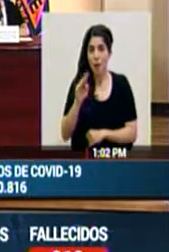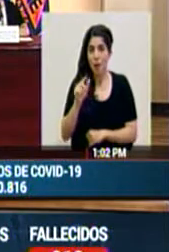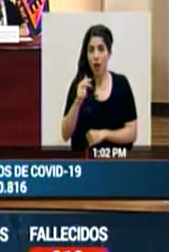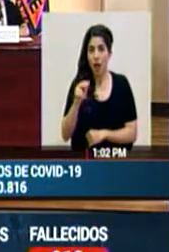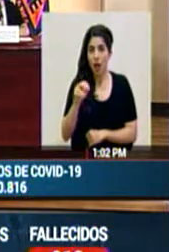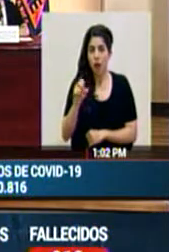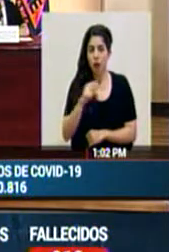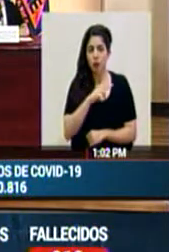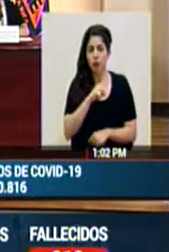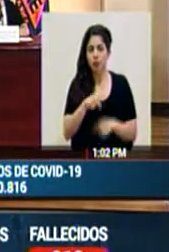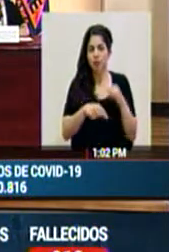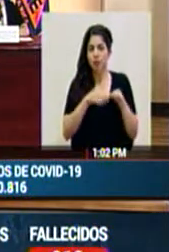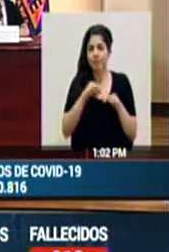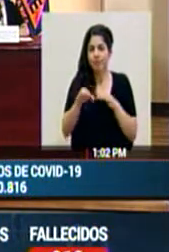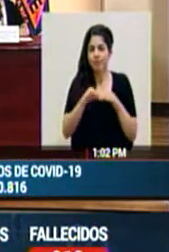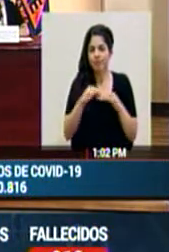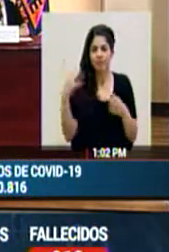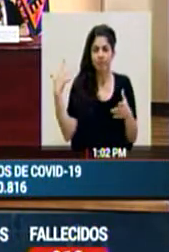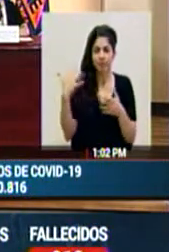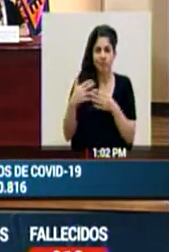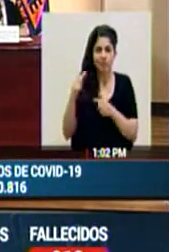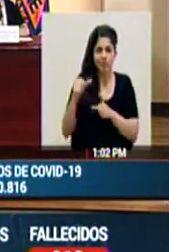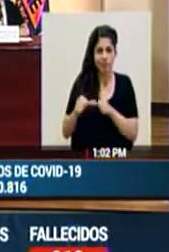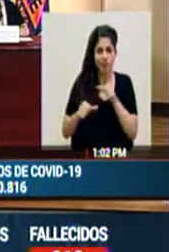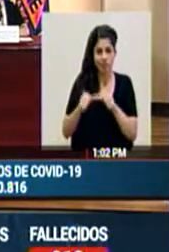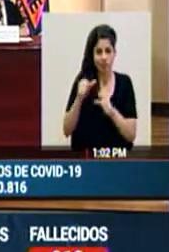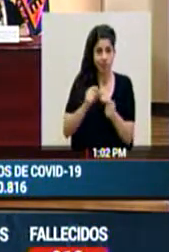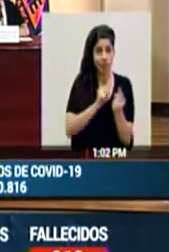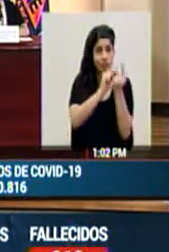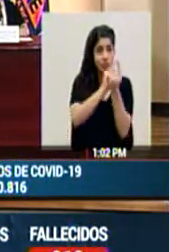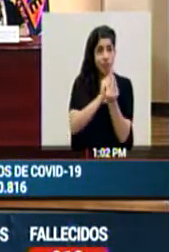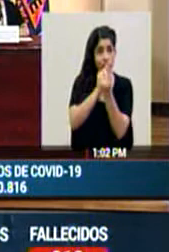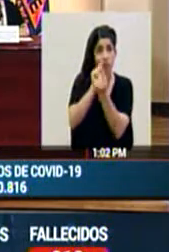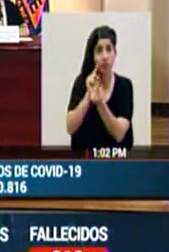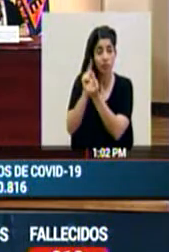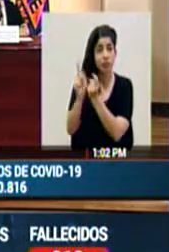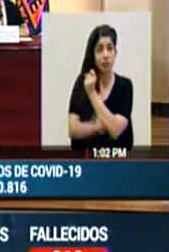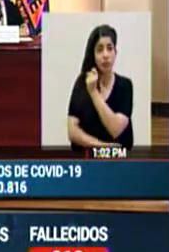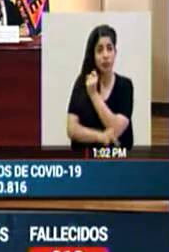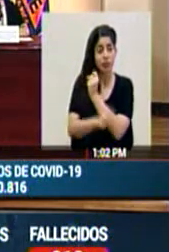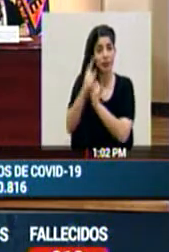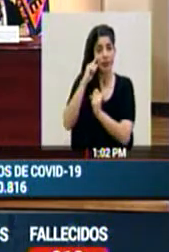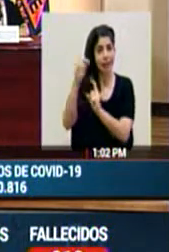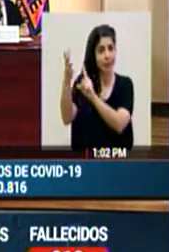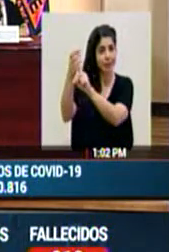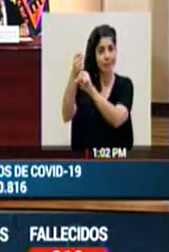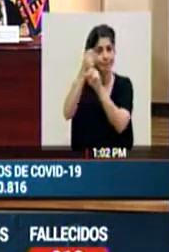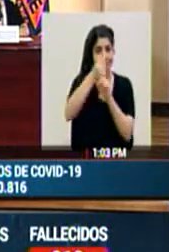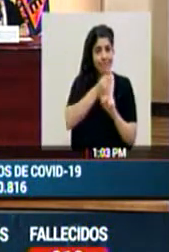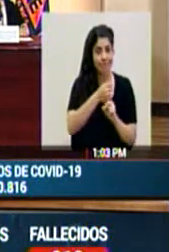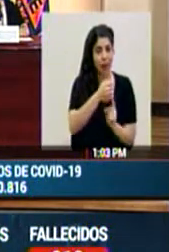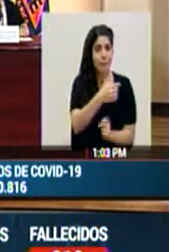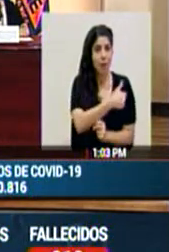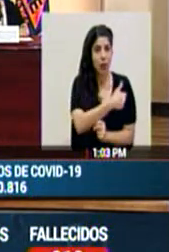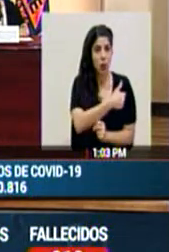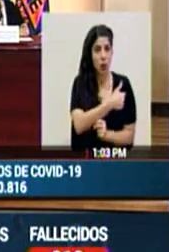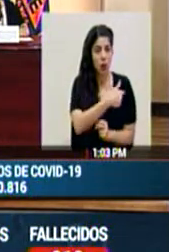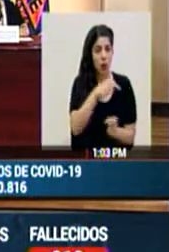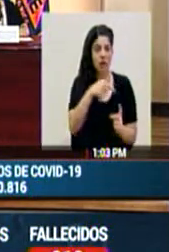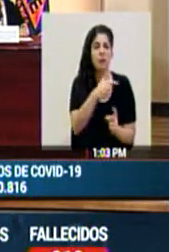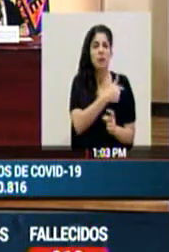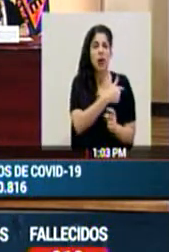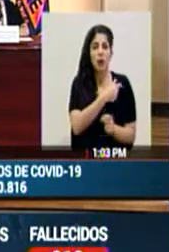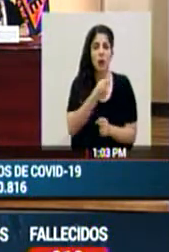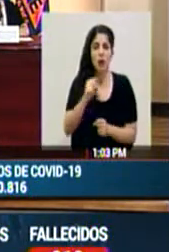conversará sobre los esfuerzos multilaterales para el acceso a las vacunas contra el COVID